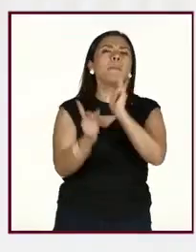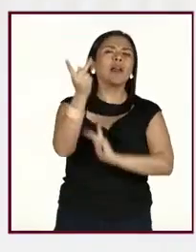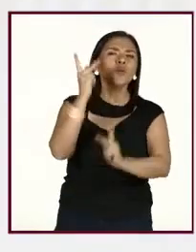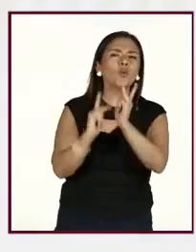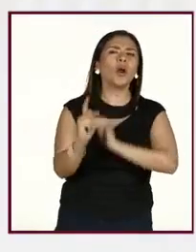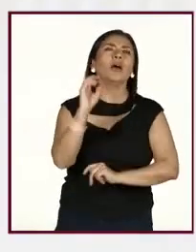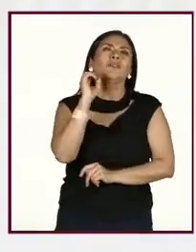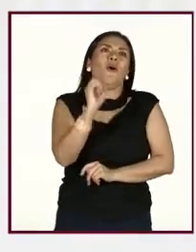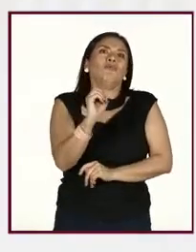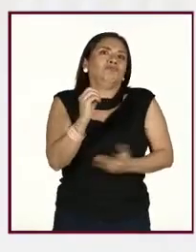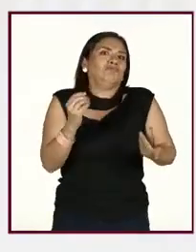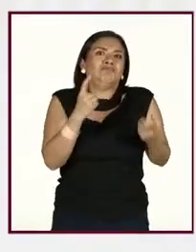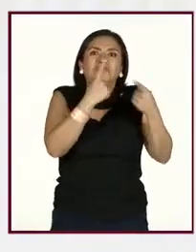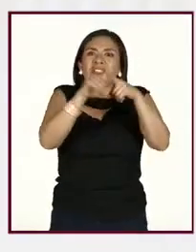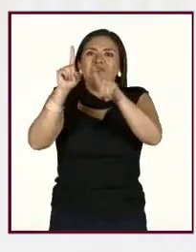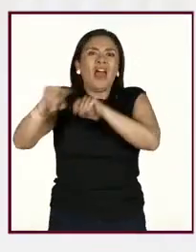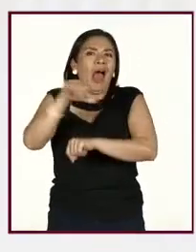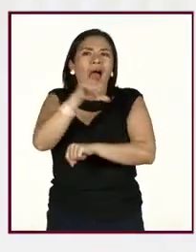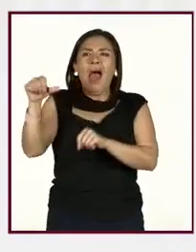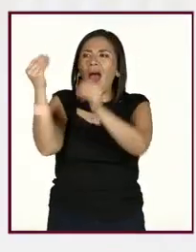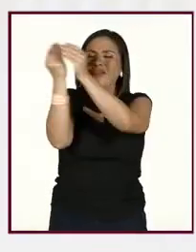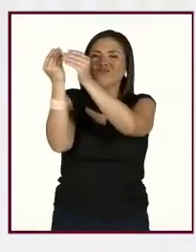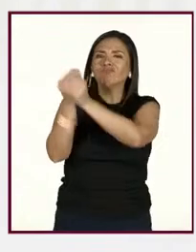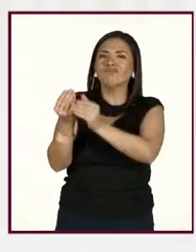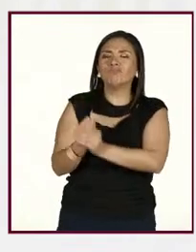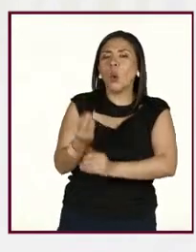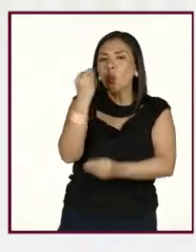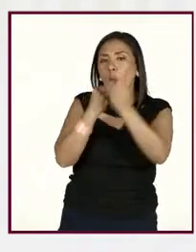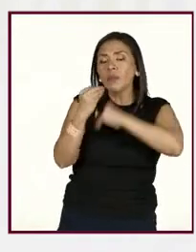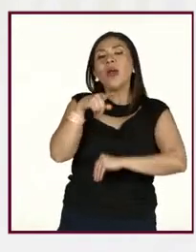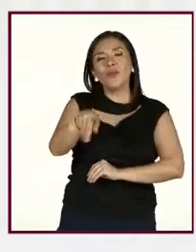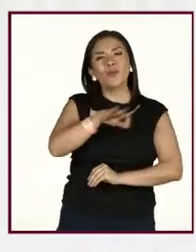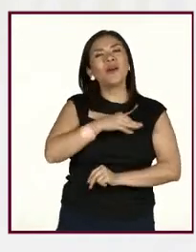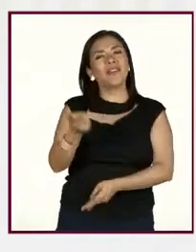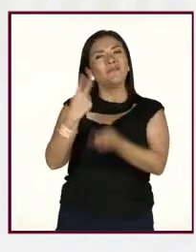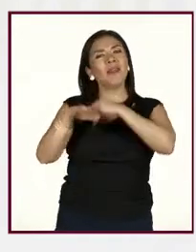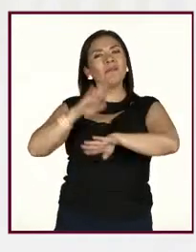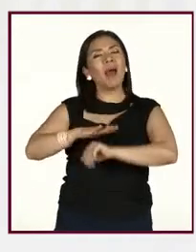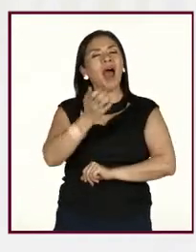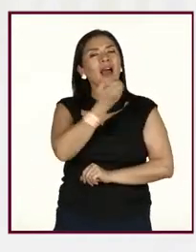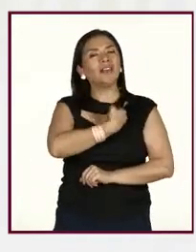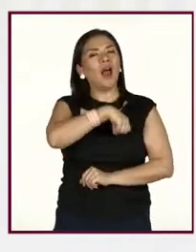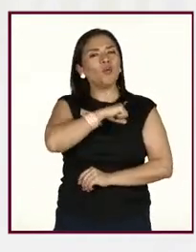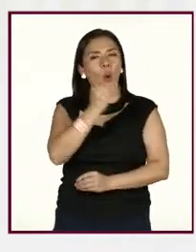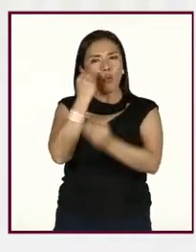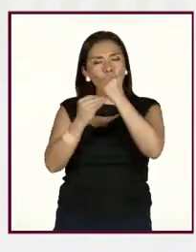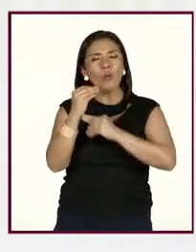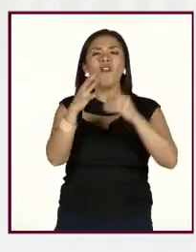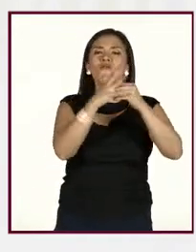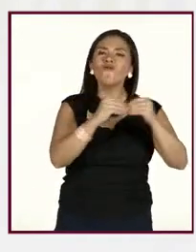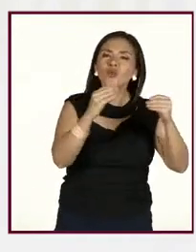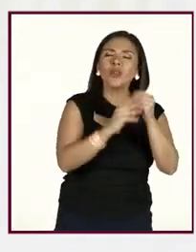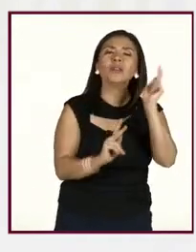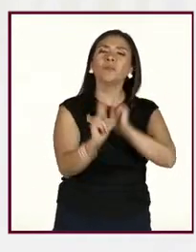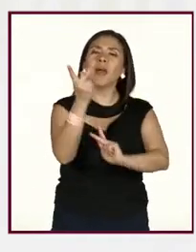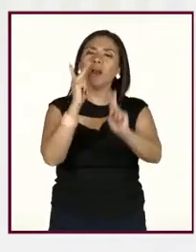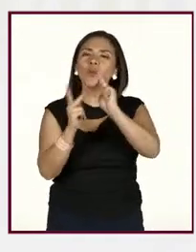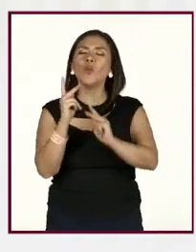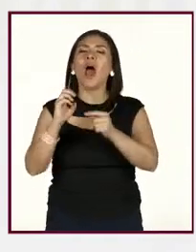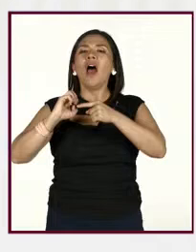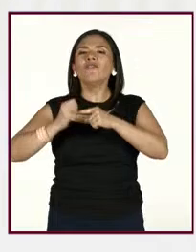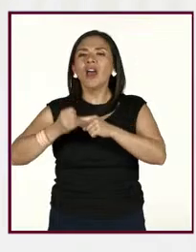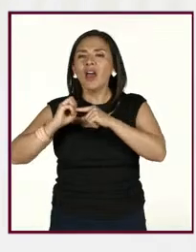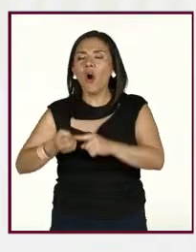diferentes grupos, ¿no?, para que tengas una alimentación balanceada, que son frutas, verduras, leguminosas,